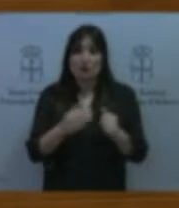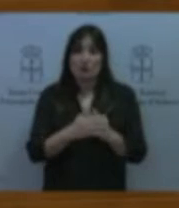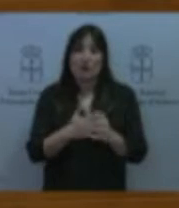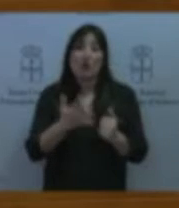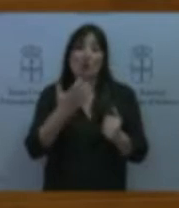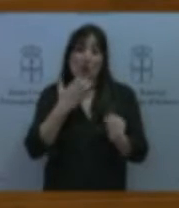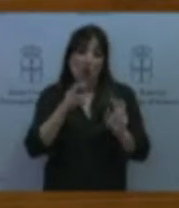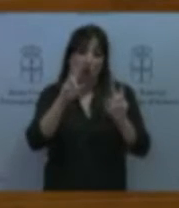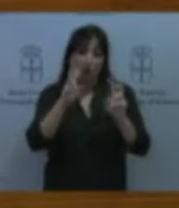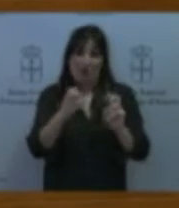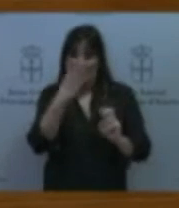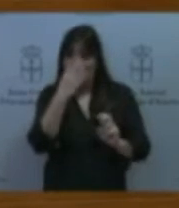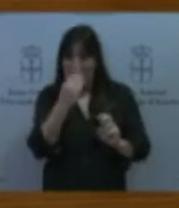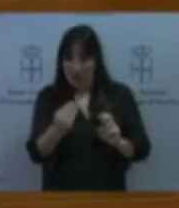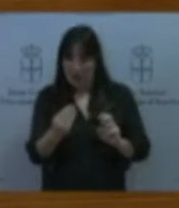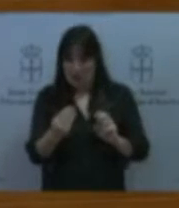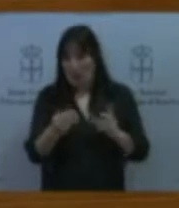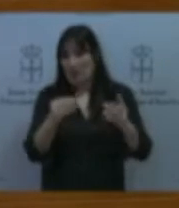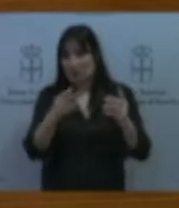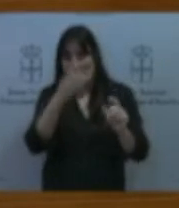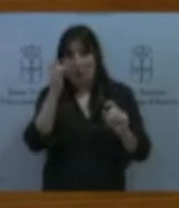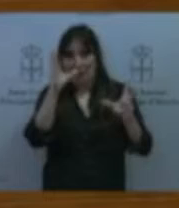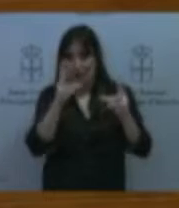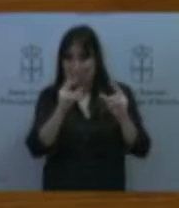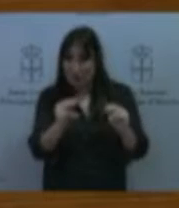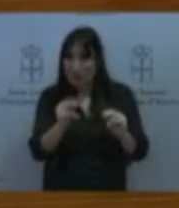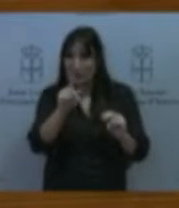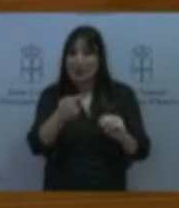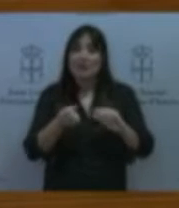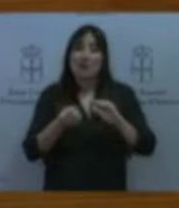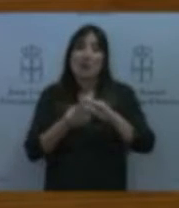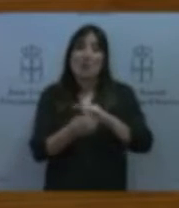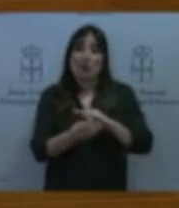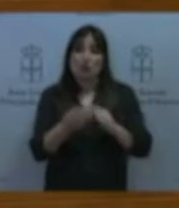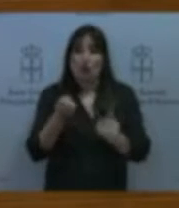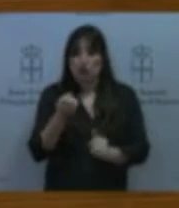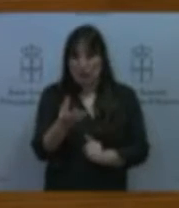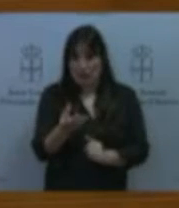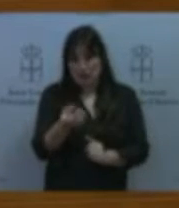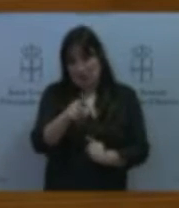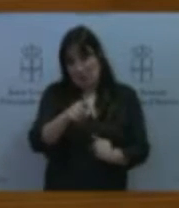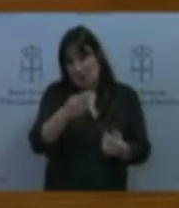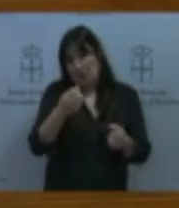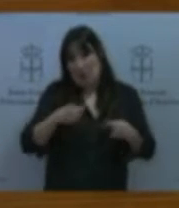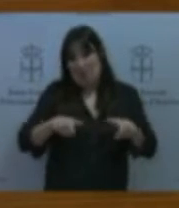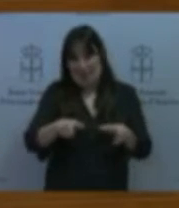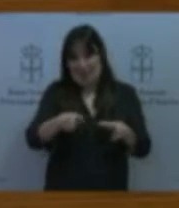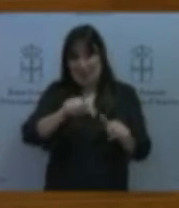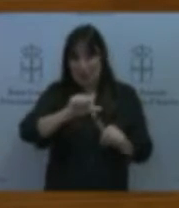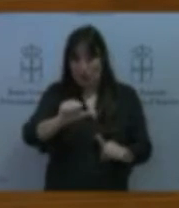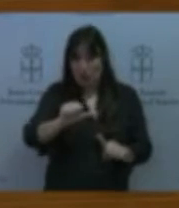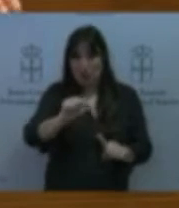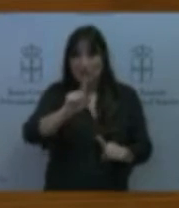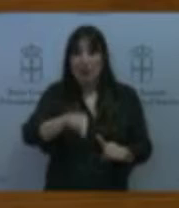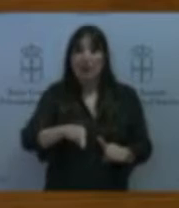el metrotren y la estación intermodal de Gijón, plan de vías de Gijón, el soterramiento de la barrera ferroviaria de Avilés,